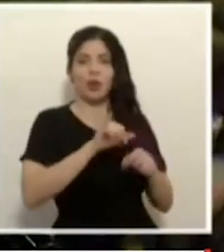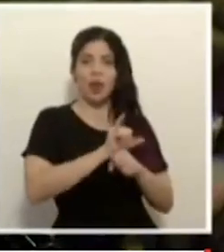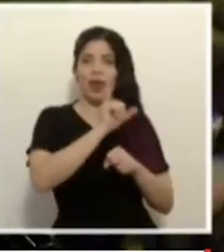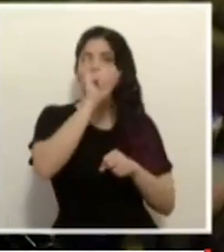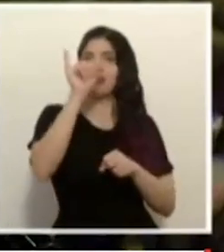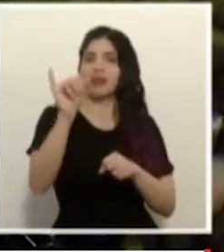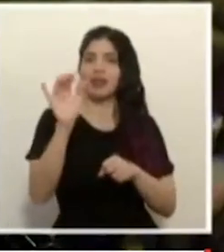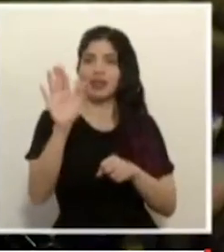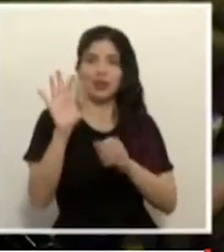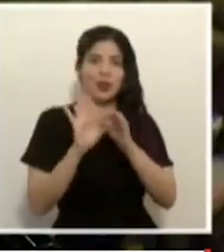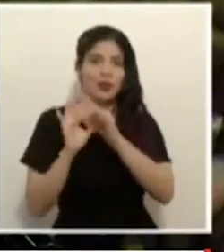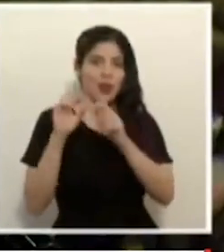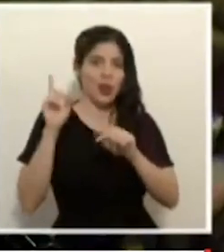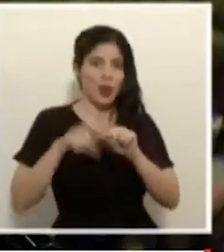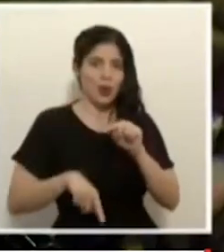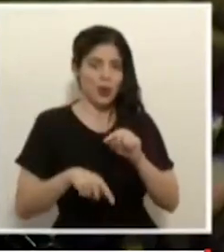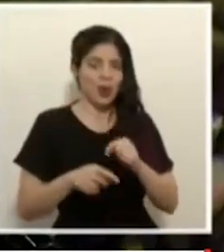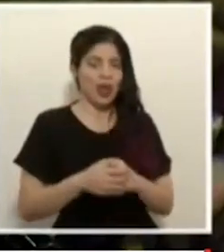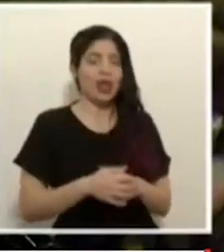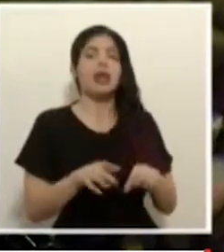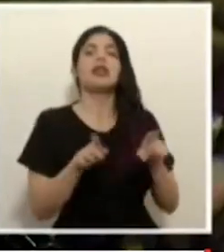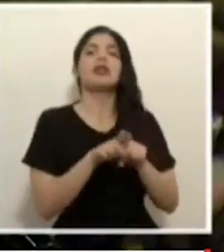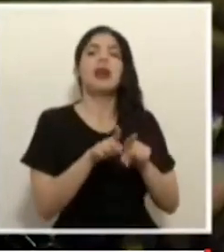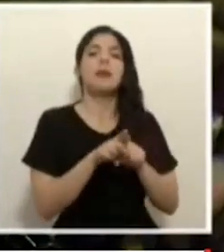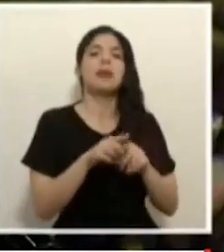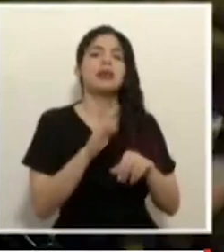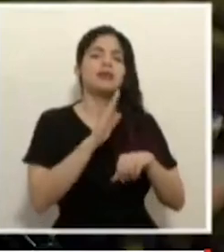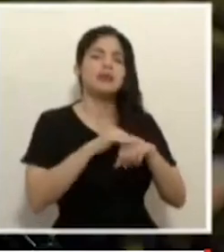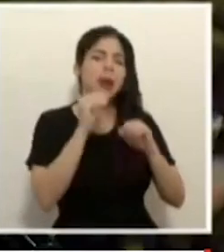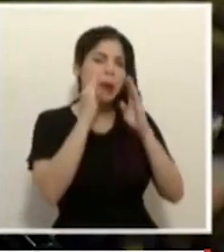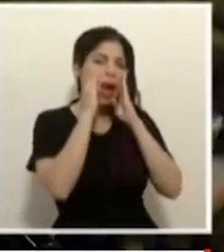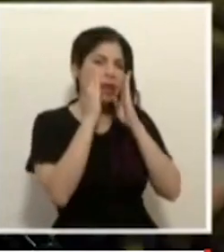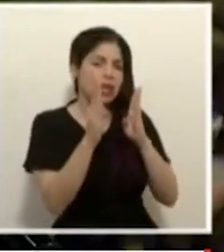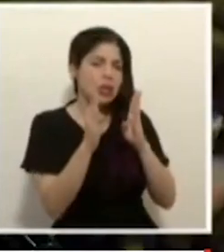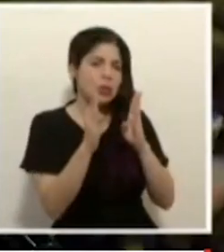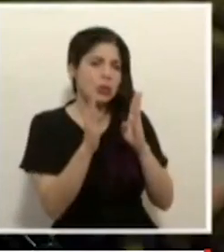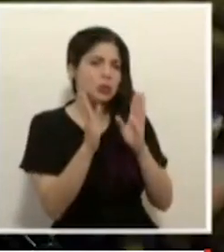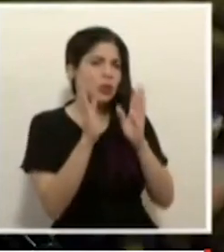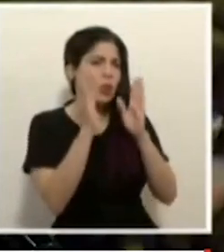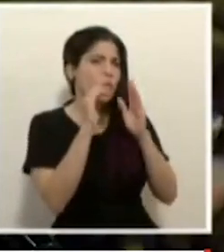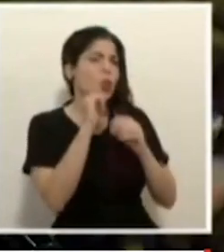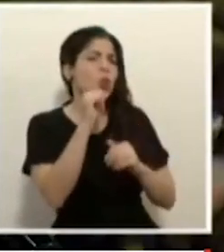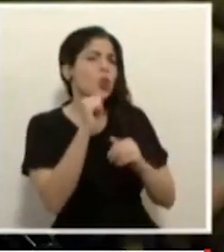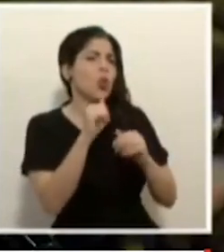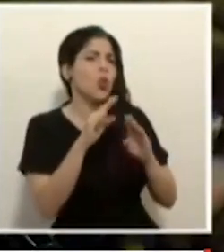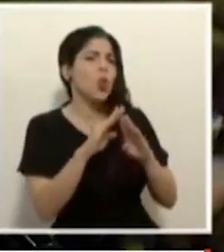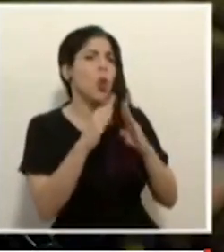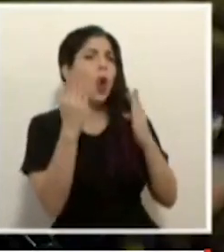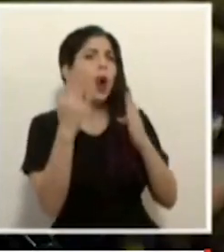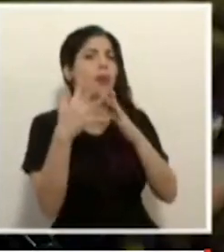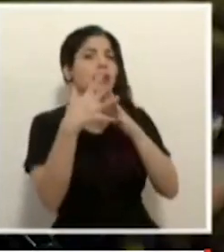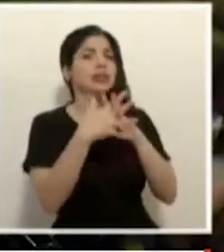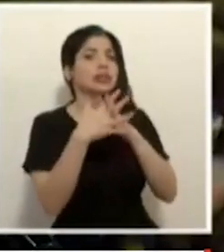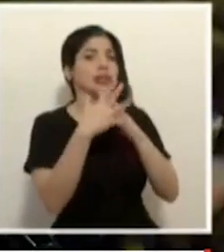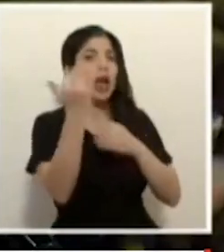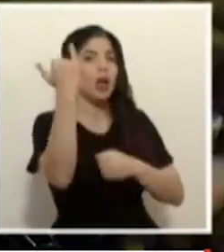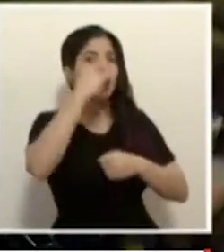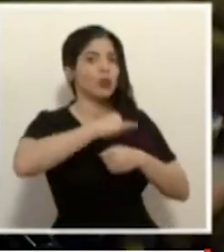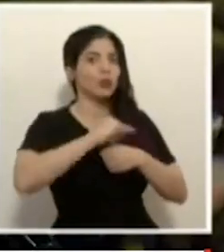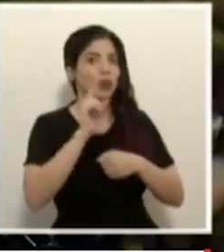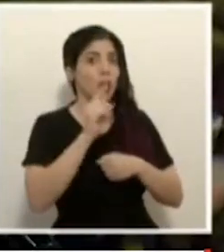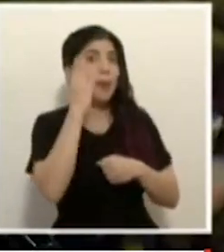dicha Unión? Y llama también la atención la ausencia de la apertura de vuelos desde Estados Unidos, siendo